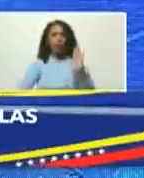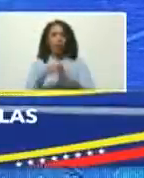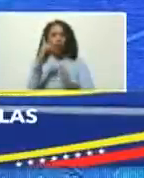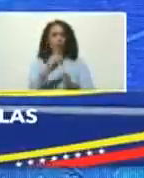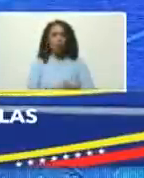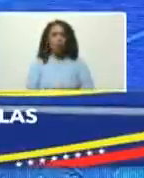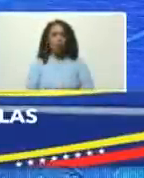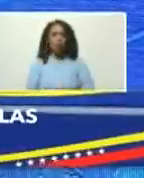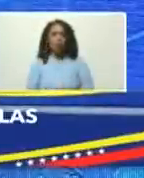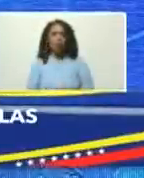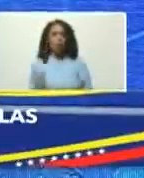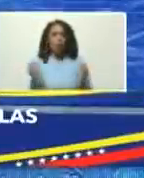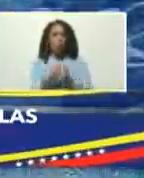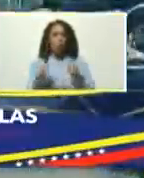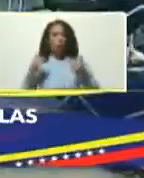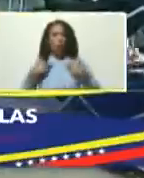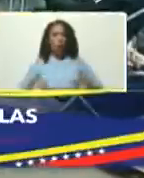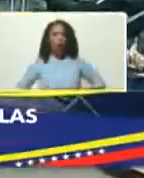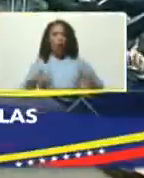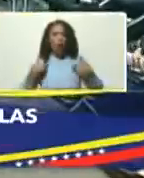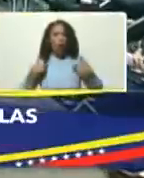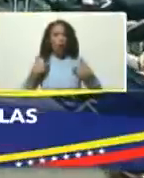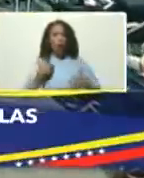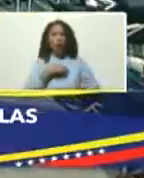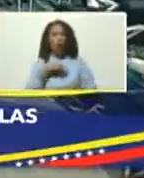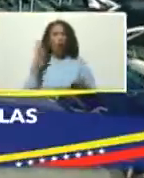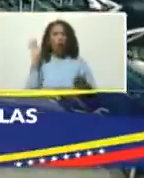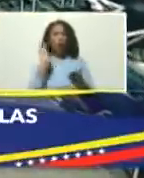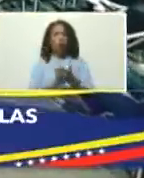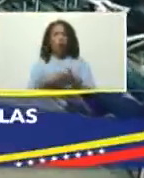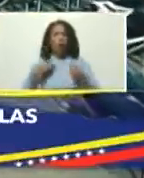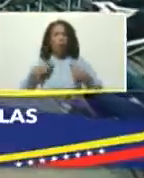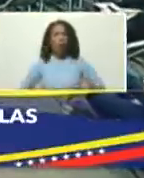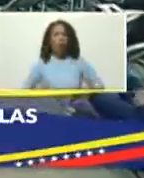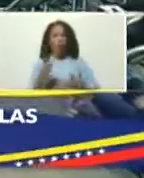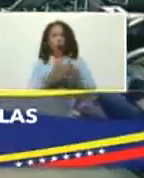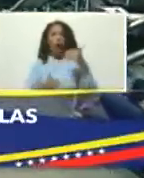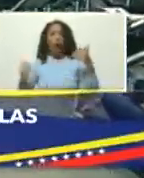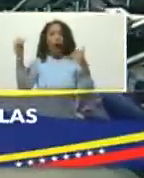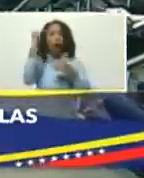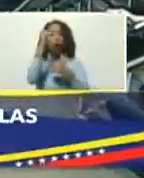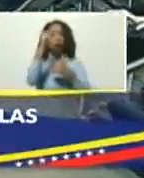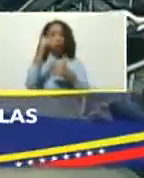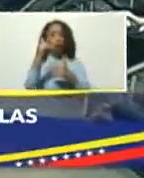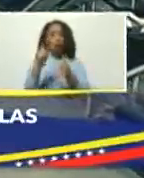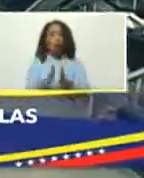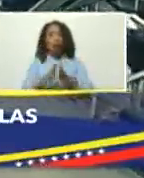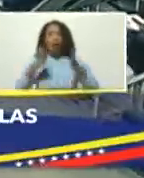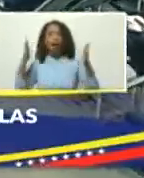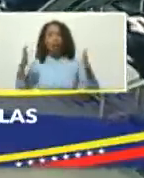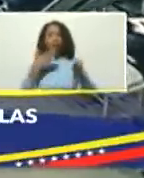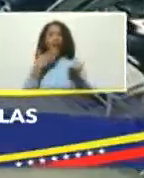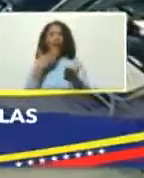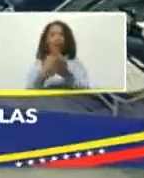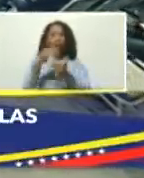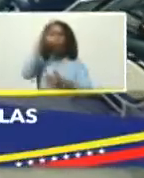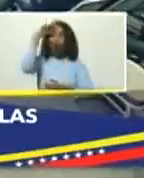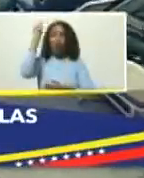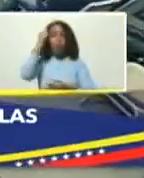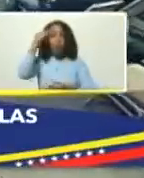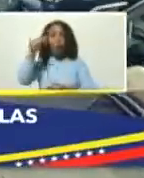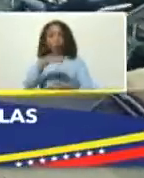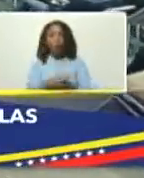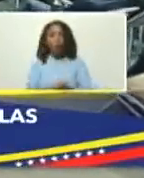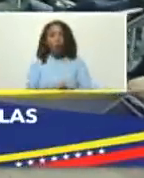con la humanidad hemos vuelto por lo alto hemos vuelto por lo grande gracias a Dios y al pueblo